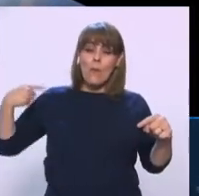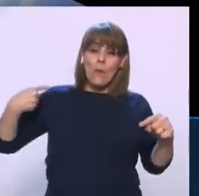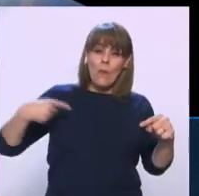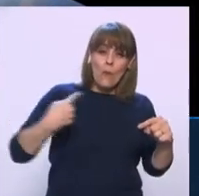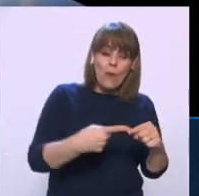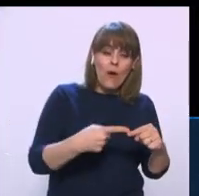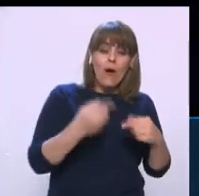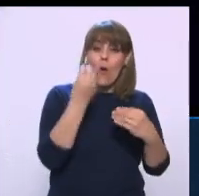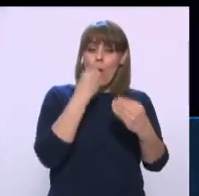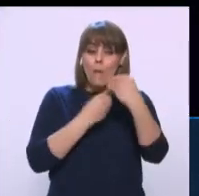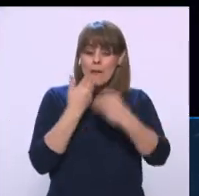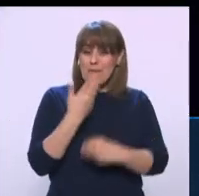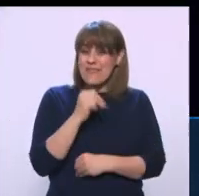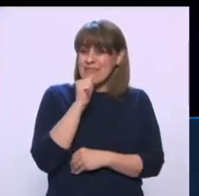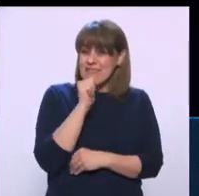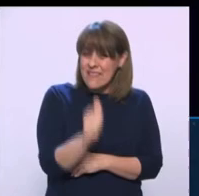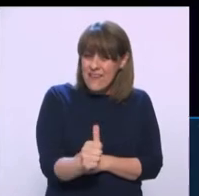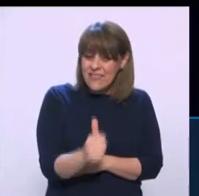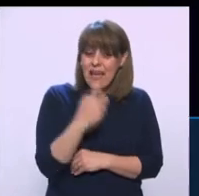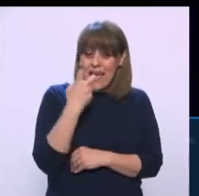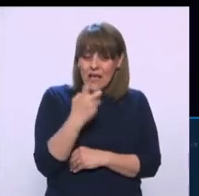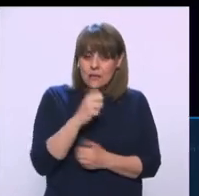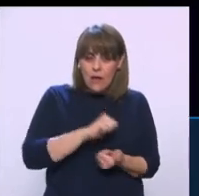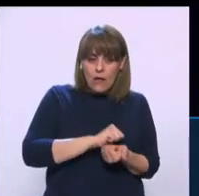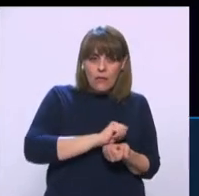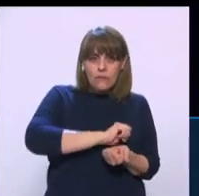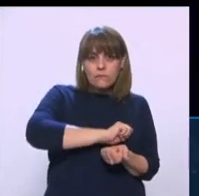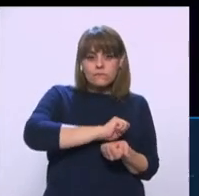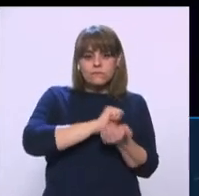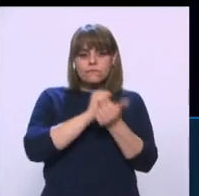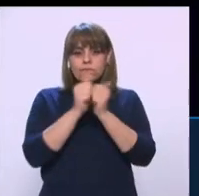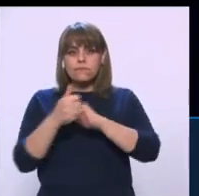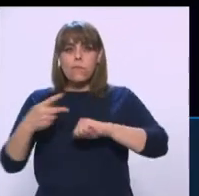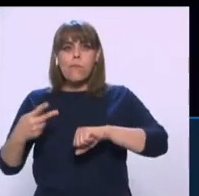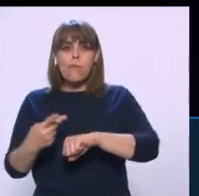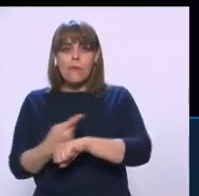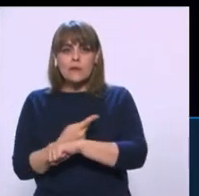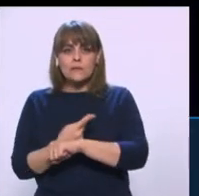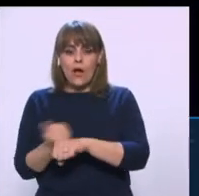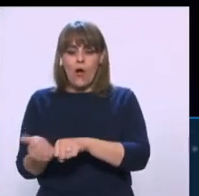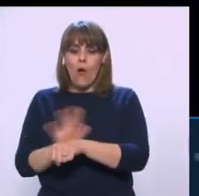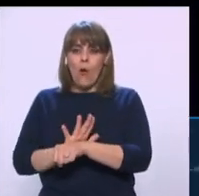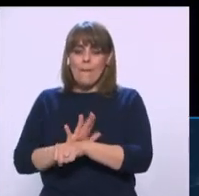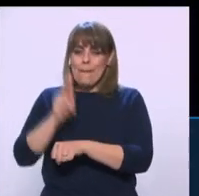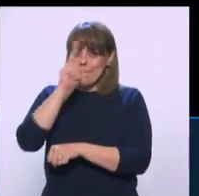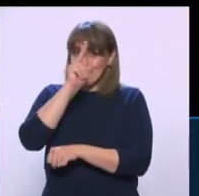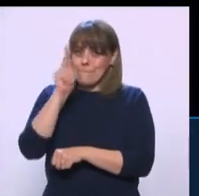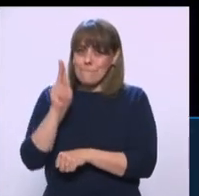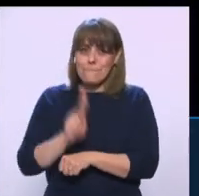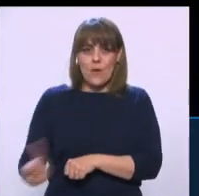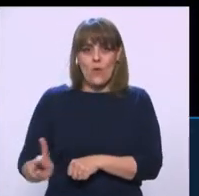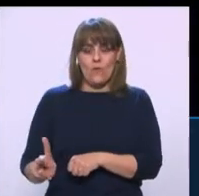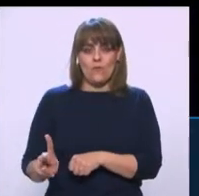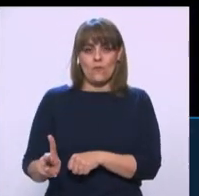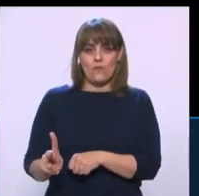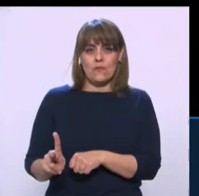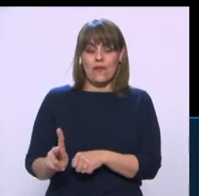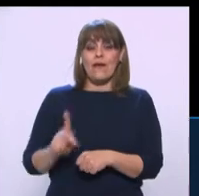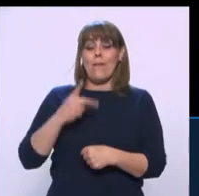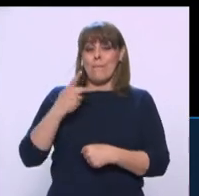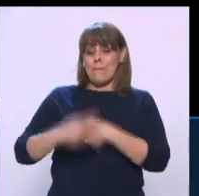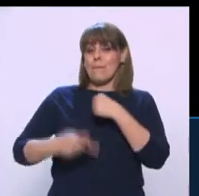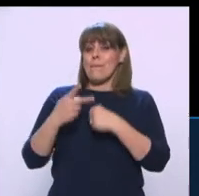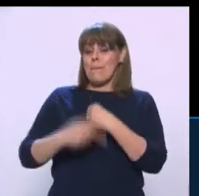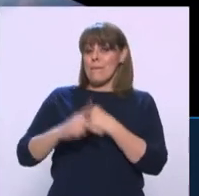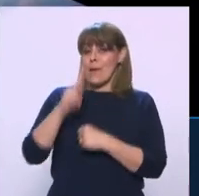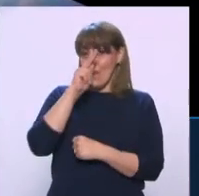alimentación hacen que la respuesta al COVID sea mucho peor, sea subóptima y nos genere riesgos,